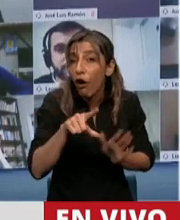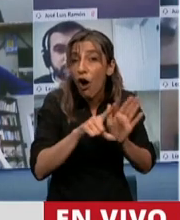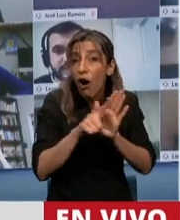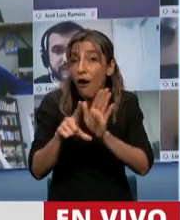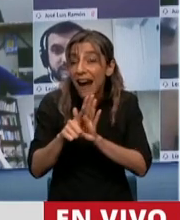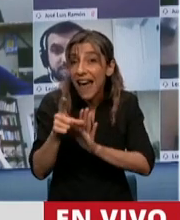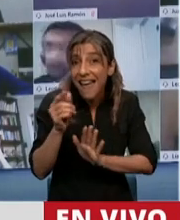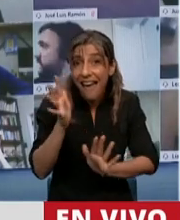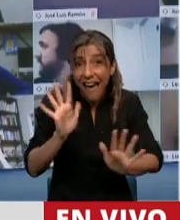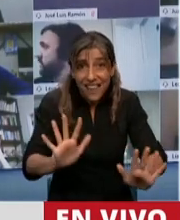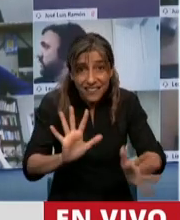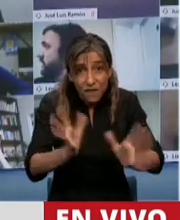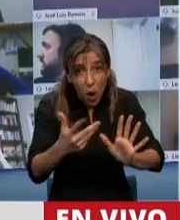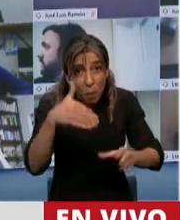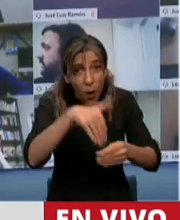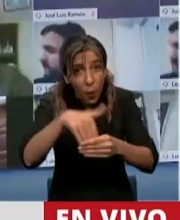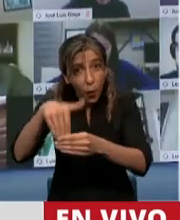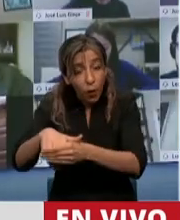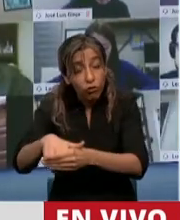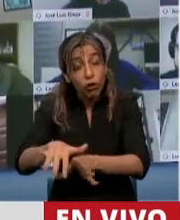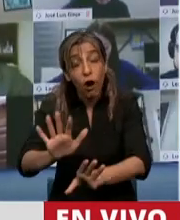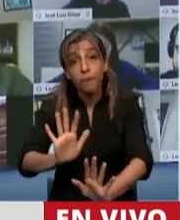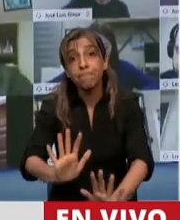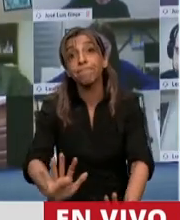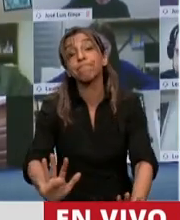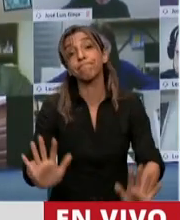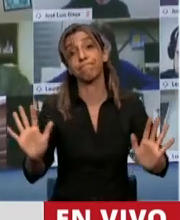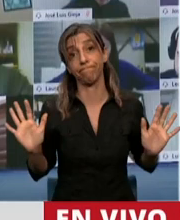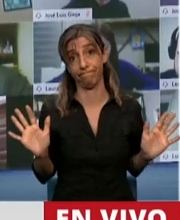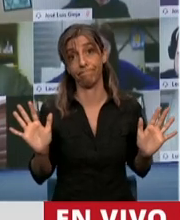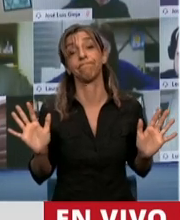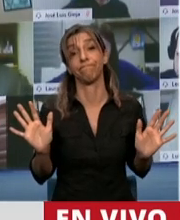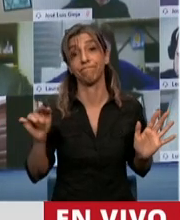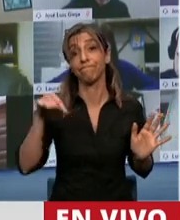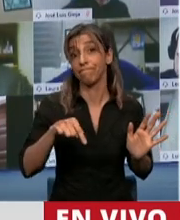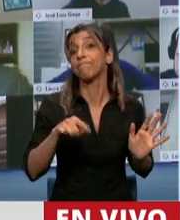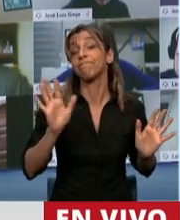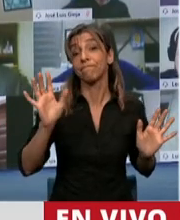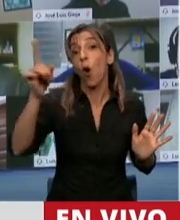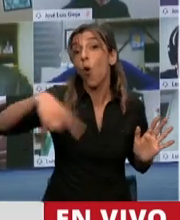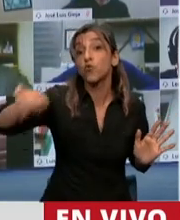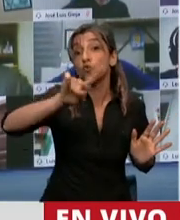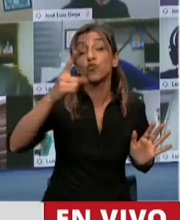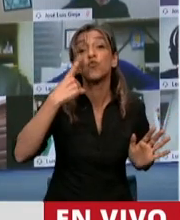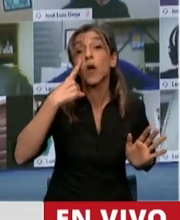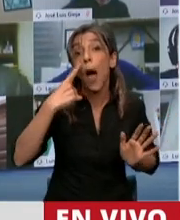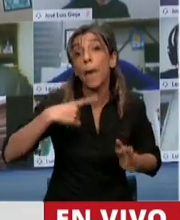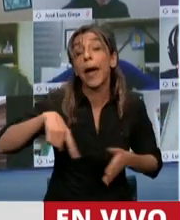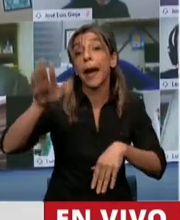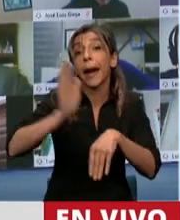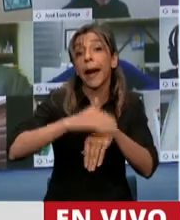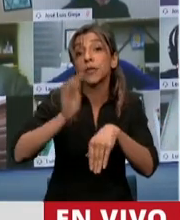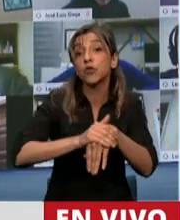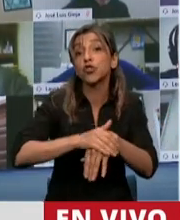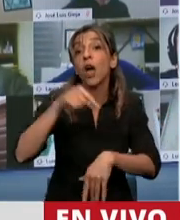salen así de este Parlamento. Y entonces ustedes van a ser los responsables de la judicialización